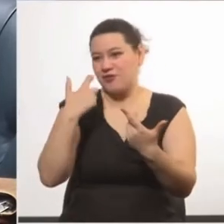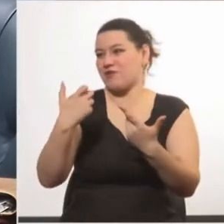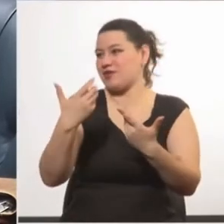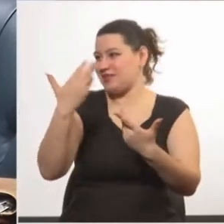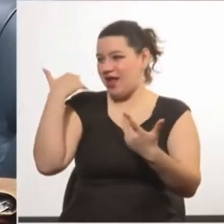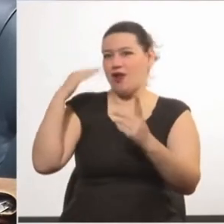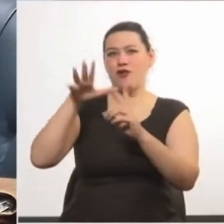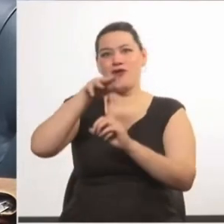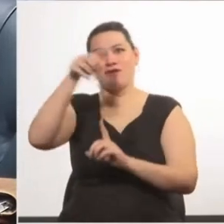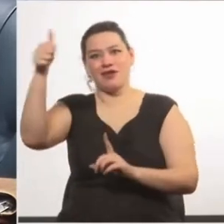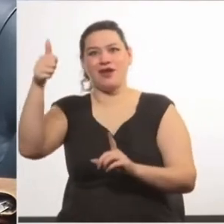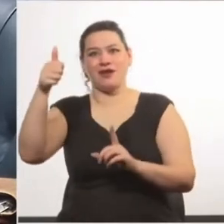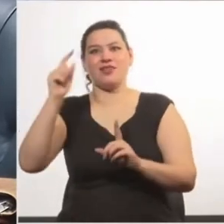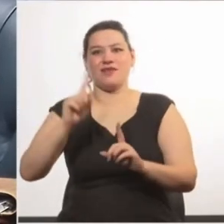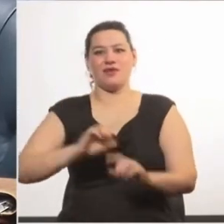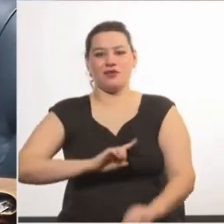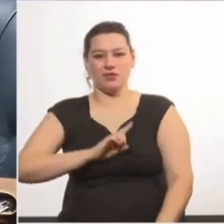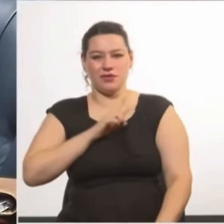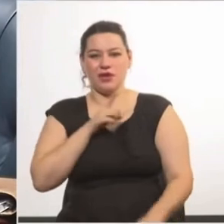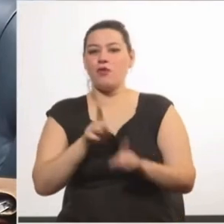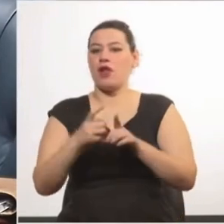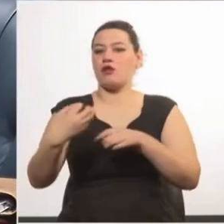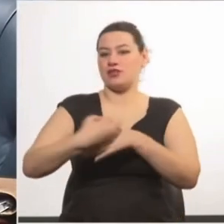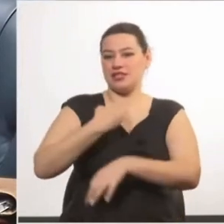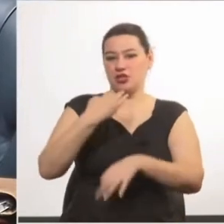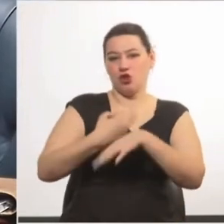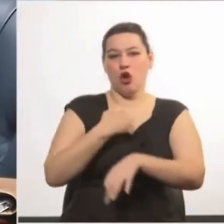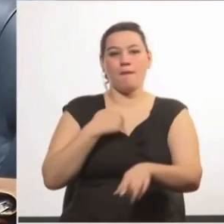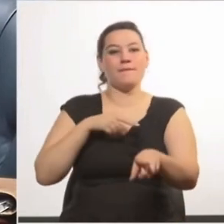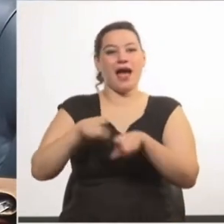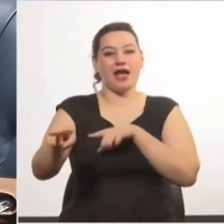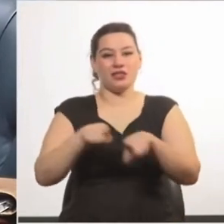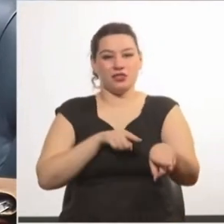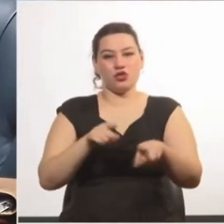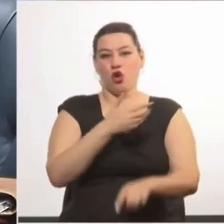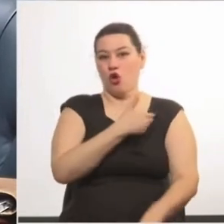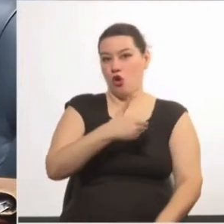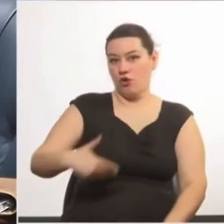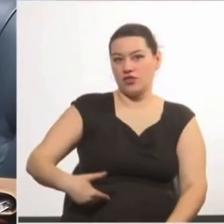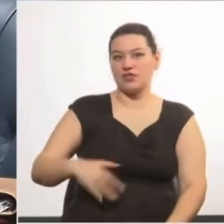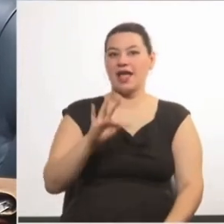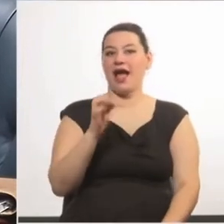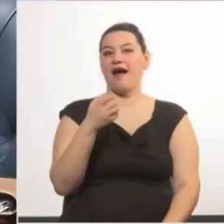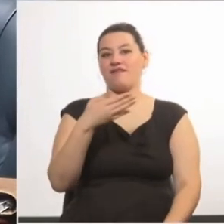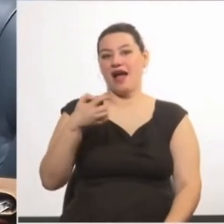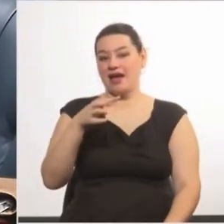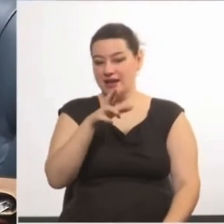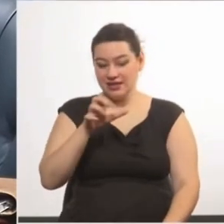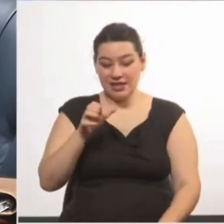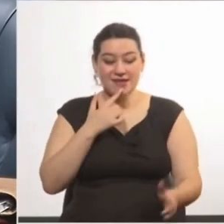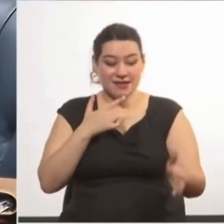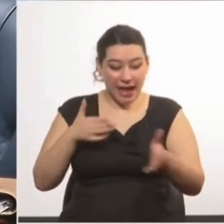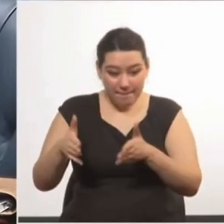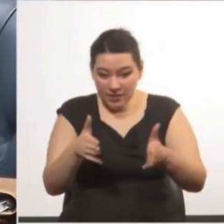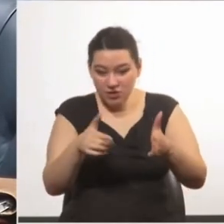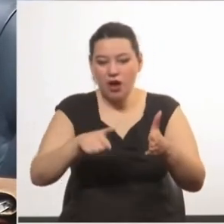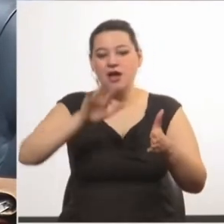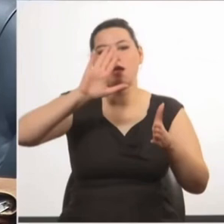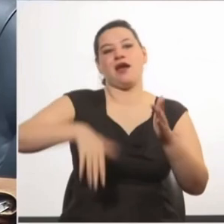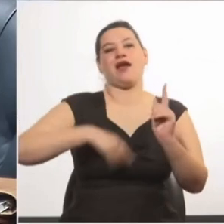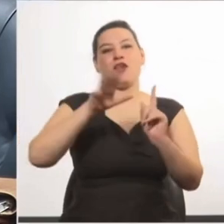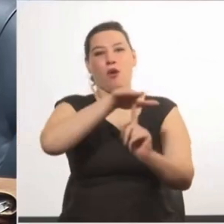Como nos enseñara el maestro Tavares, el camino es la recompensa. Es en esos logros que debemos